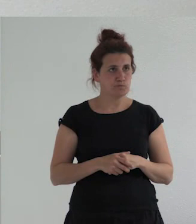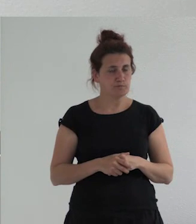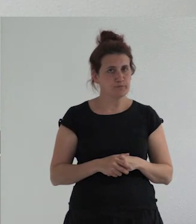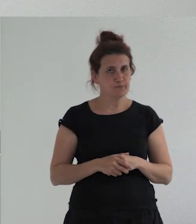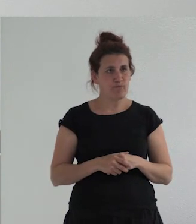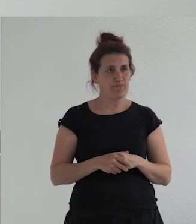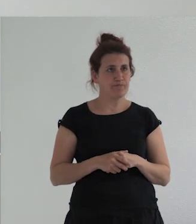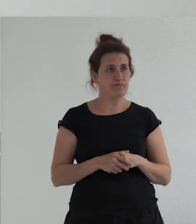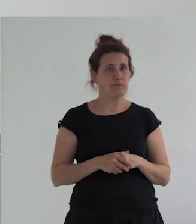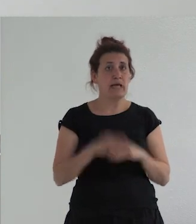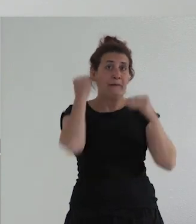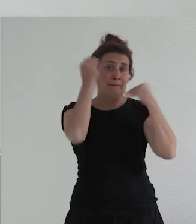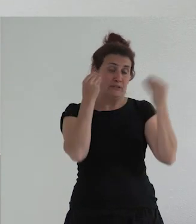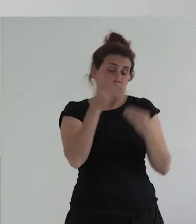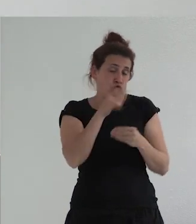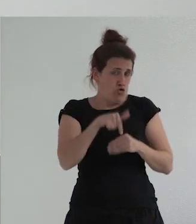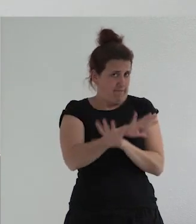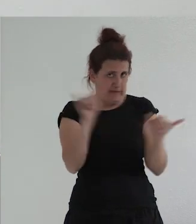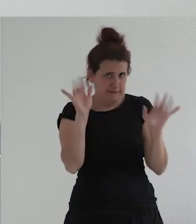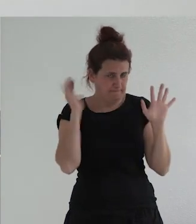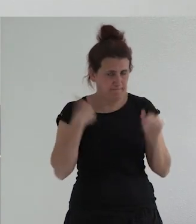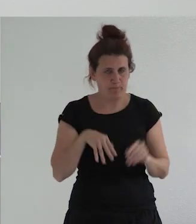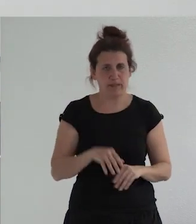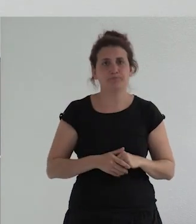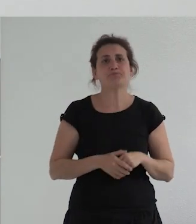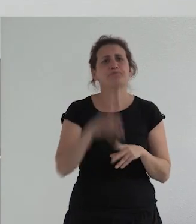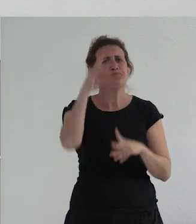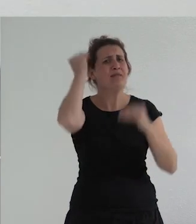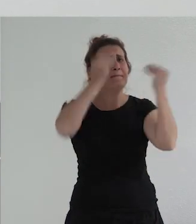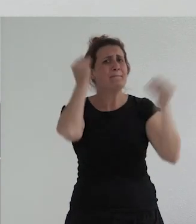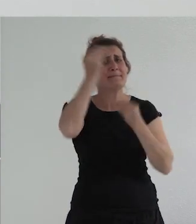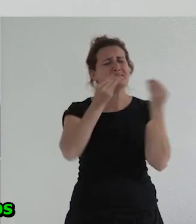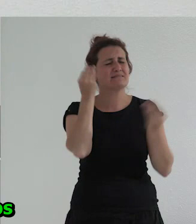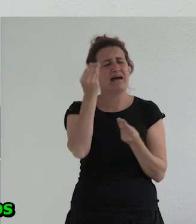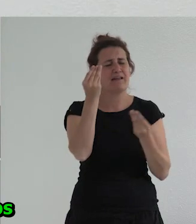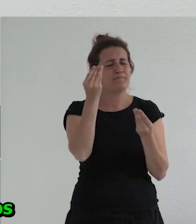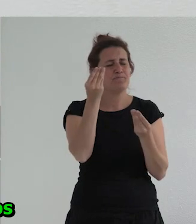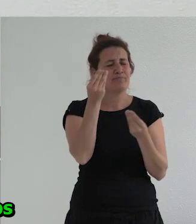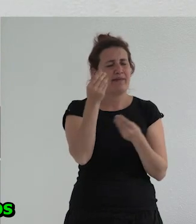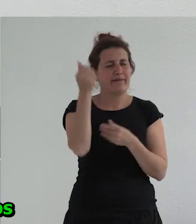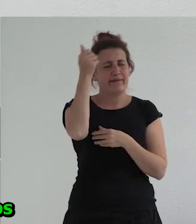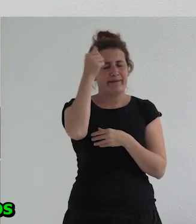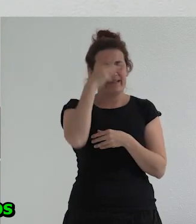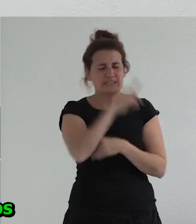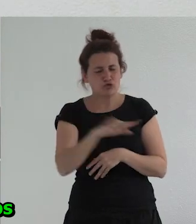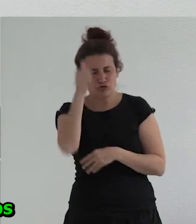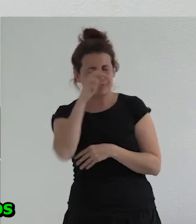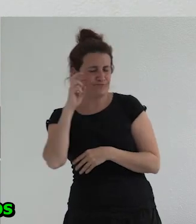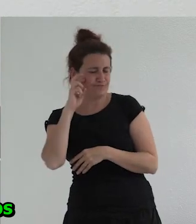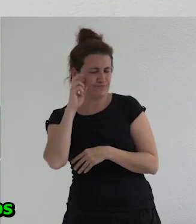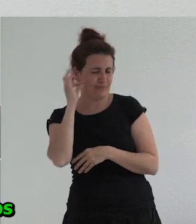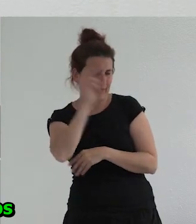pienso que y con esto acabo hay que pensar la diversidad de género en la infancia mucho más allá de las